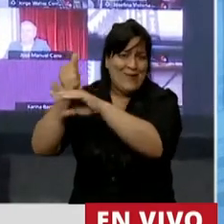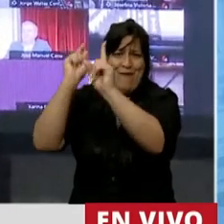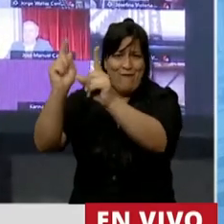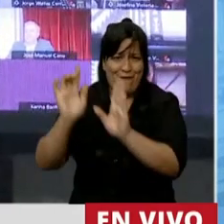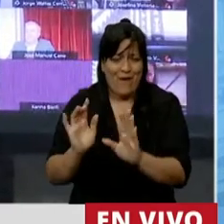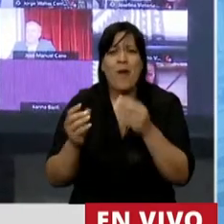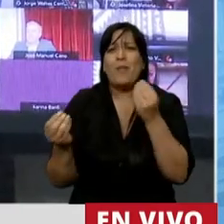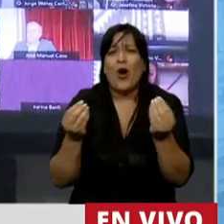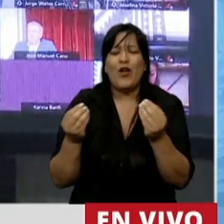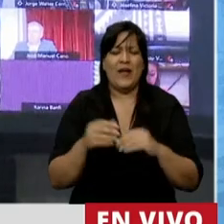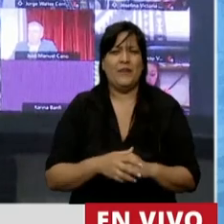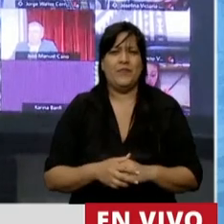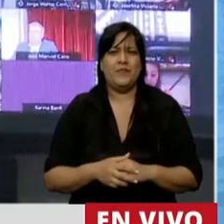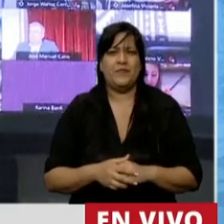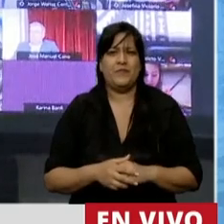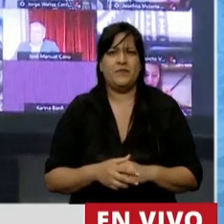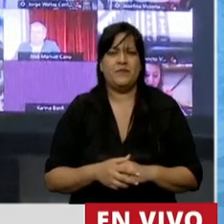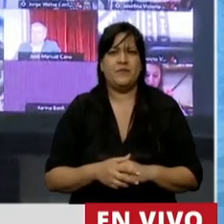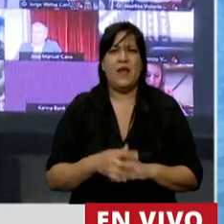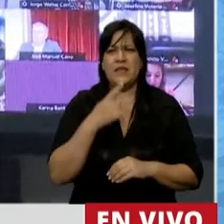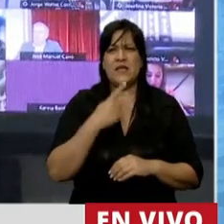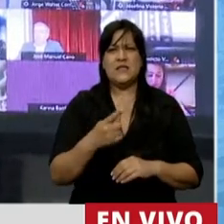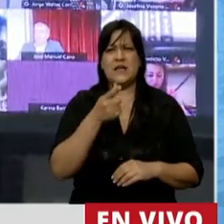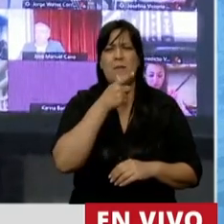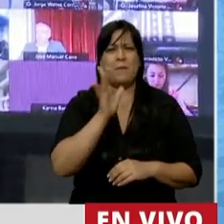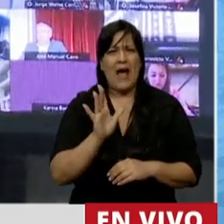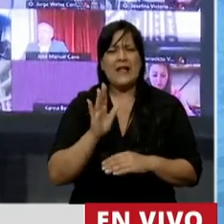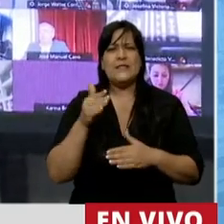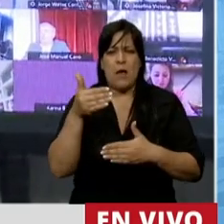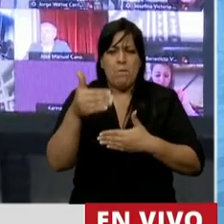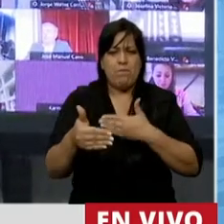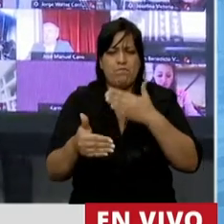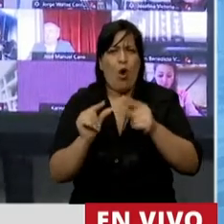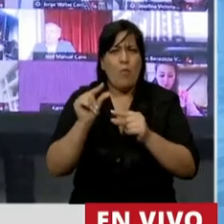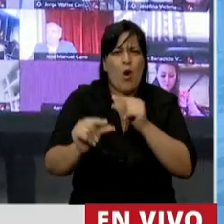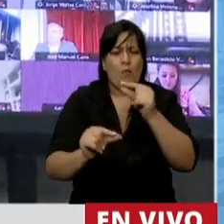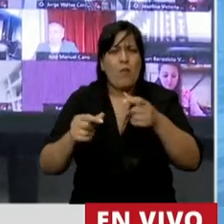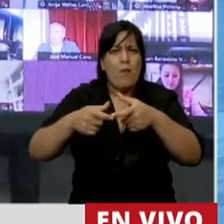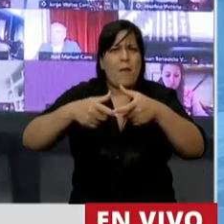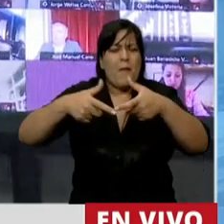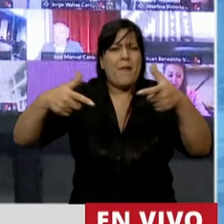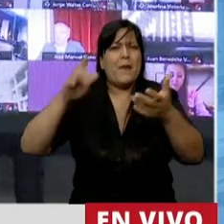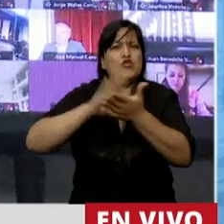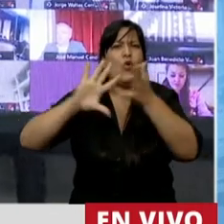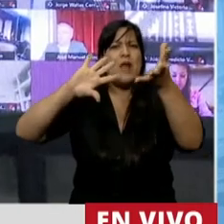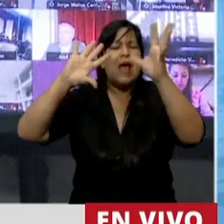vulnerando el principio de progresividad en materia ambiental.